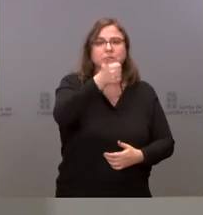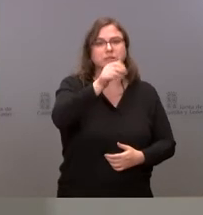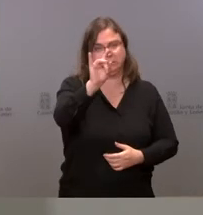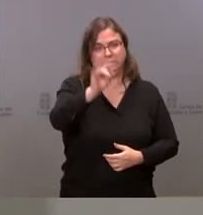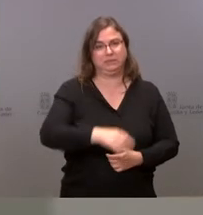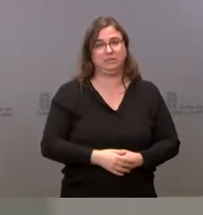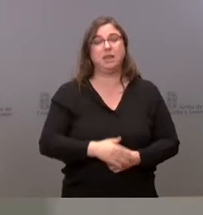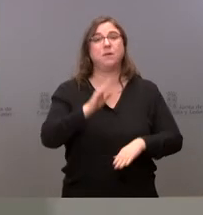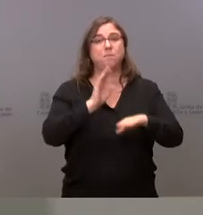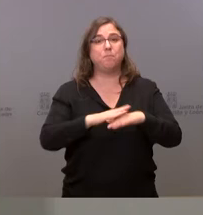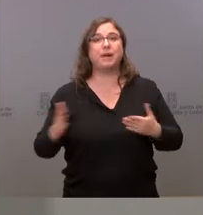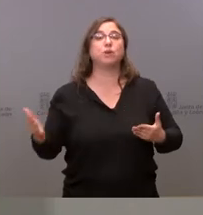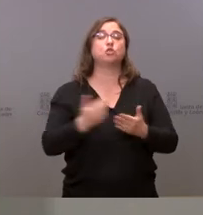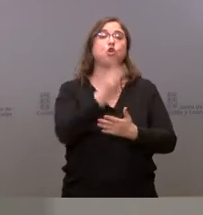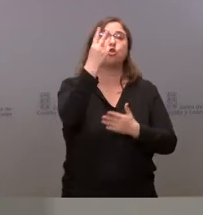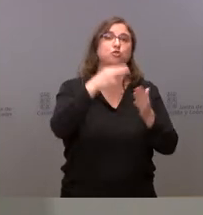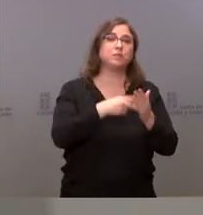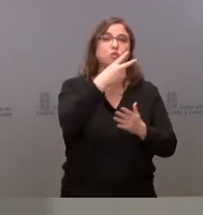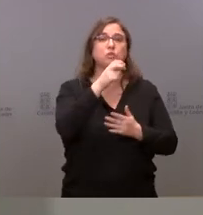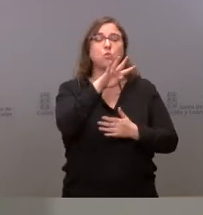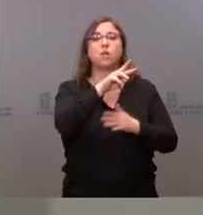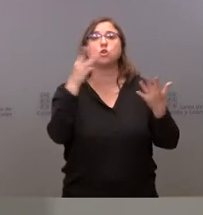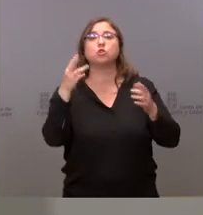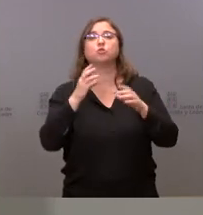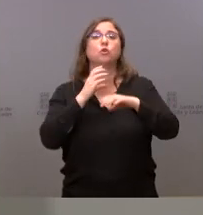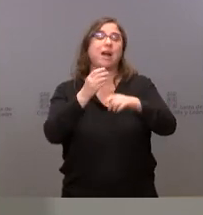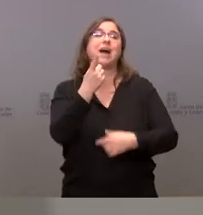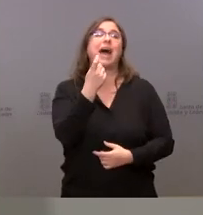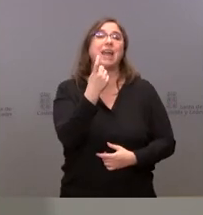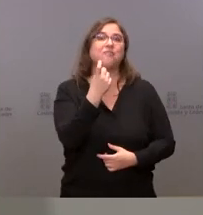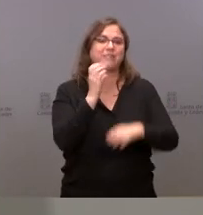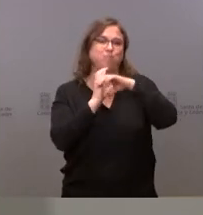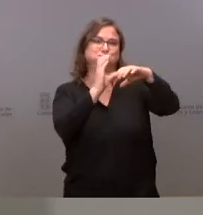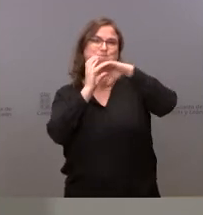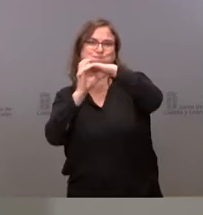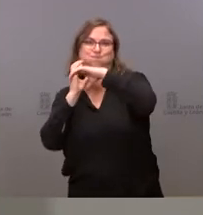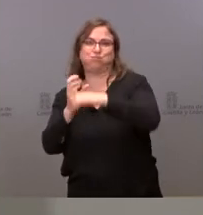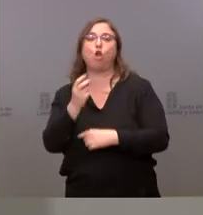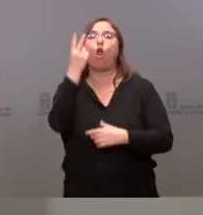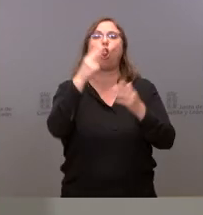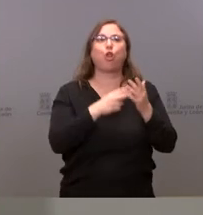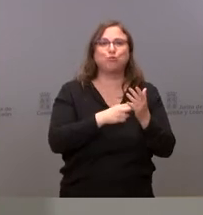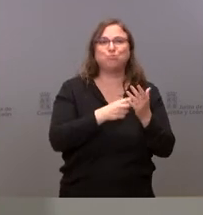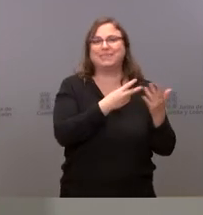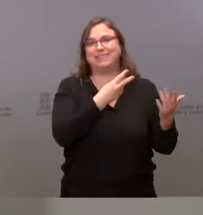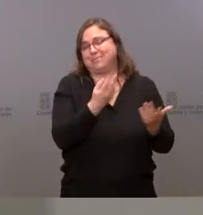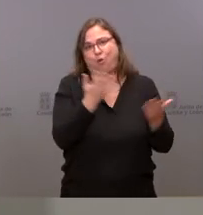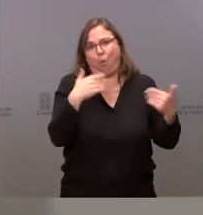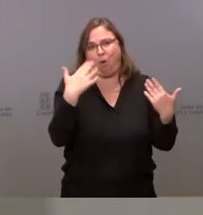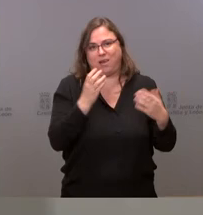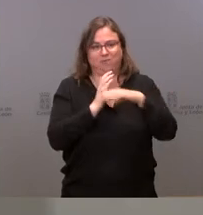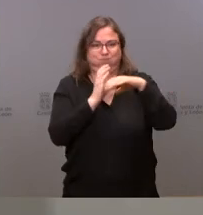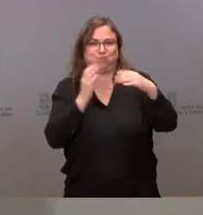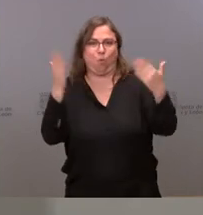llegar a los 2.248 municipios tendríamos que tener 2.248 unidades y no las vamos a disponer luego